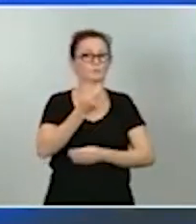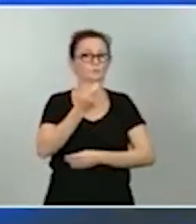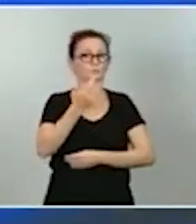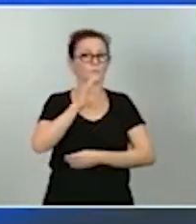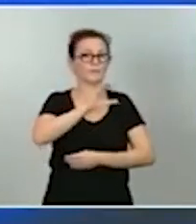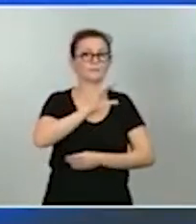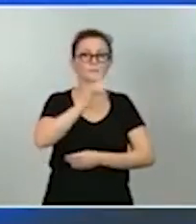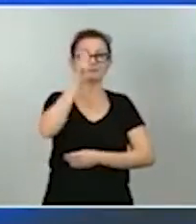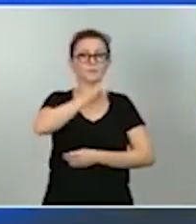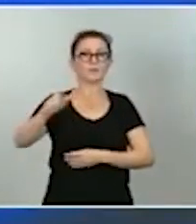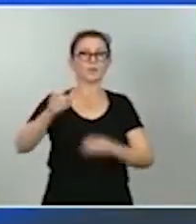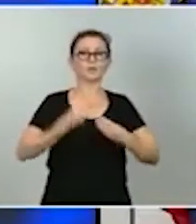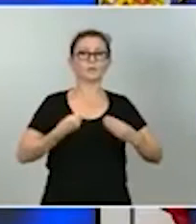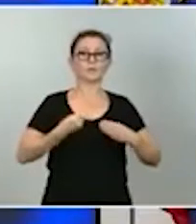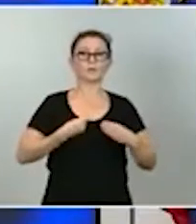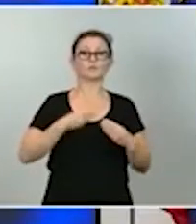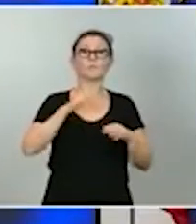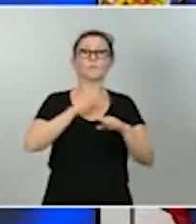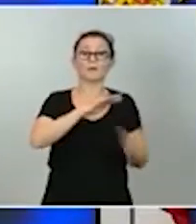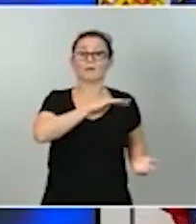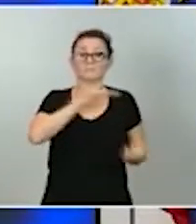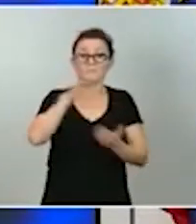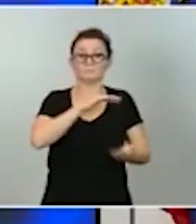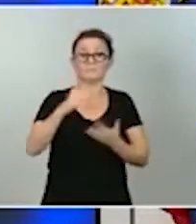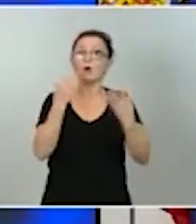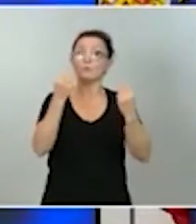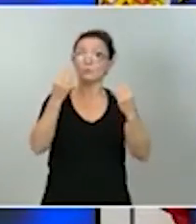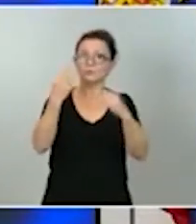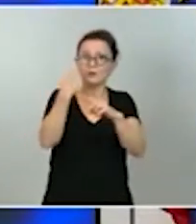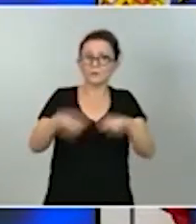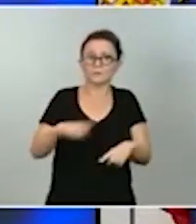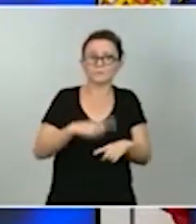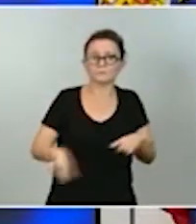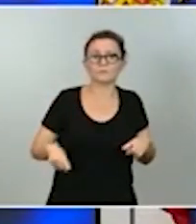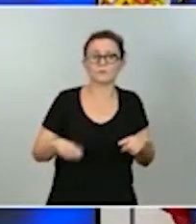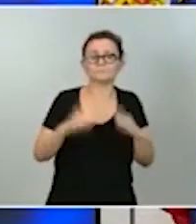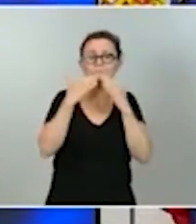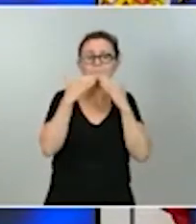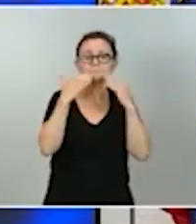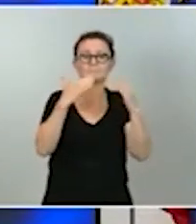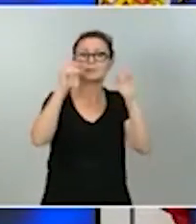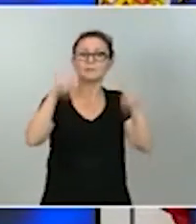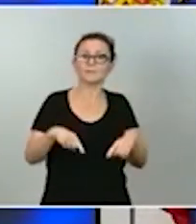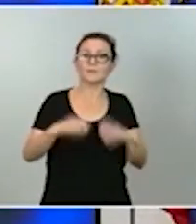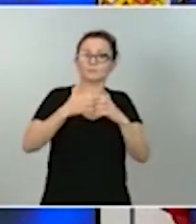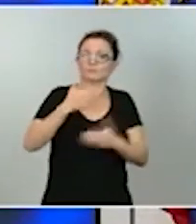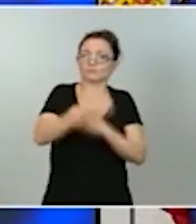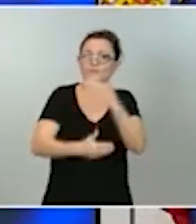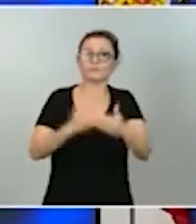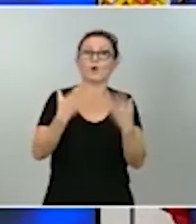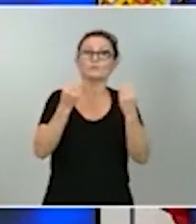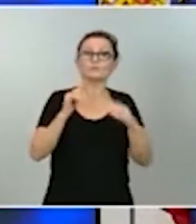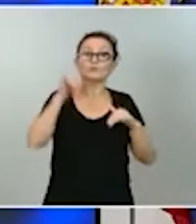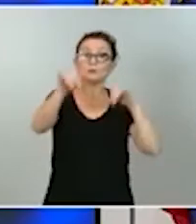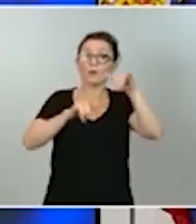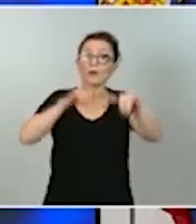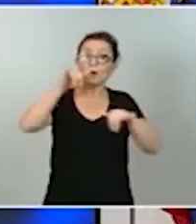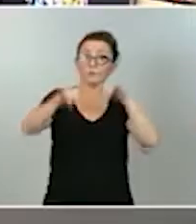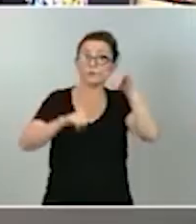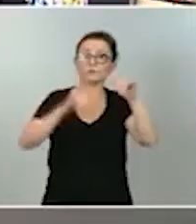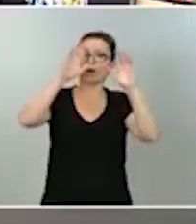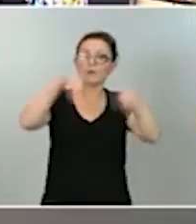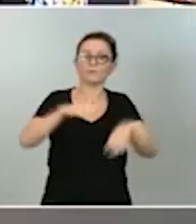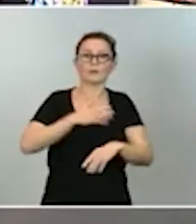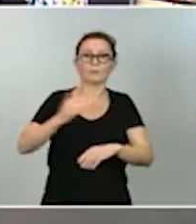la provisión de muchos de estos materiales y también en la puesta en marcha de muchísimos aviones que lograron traer muchos de